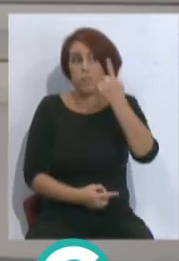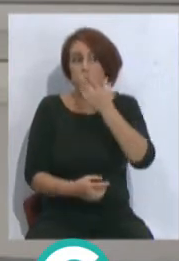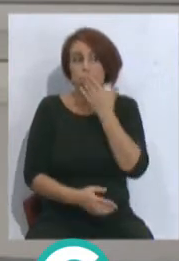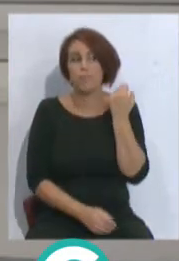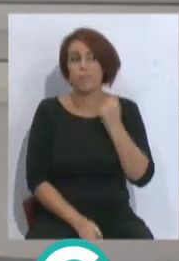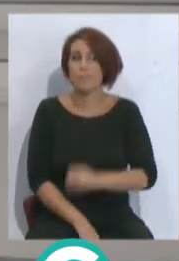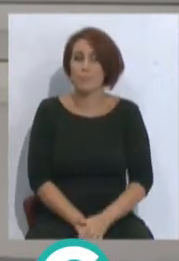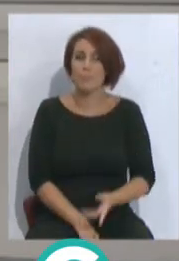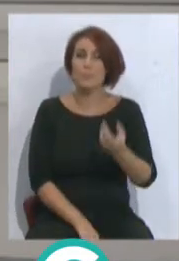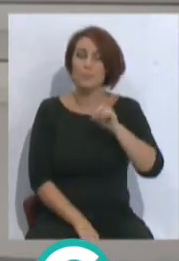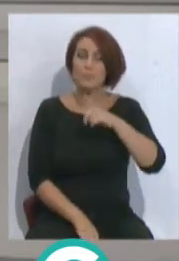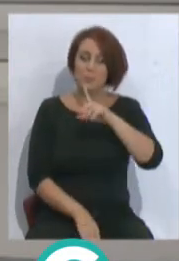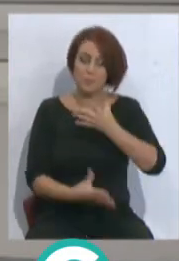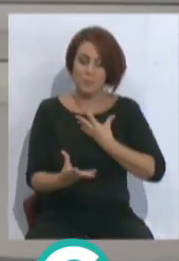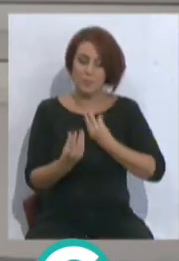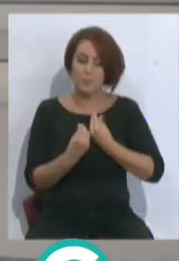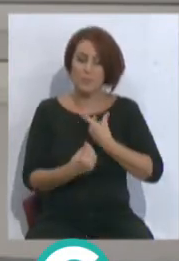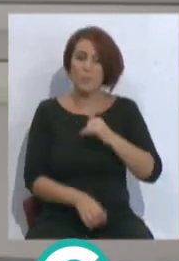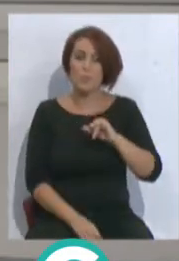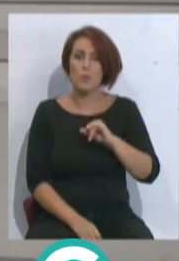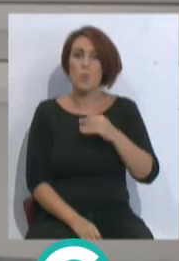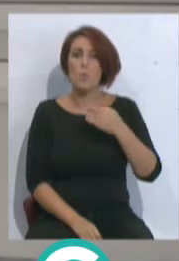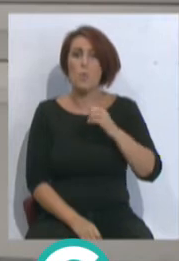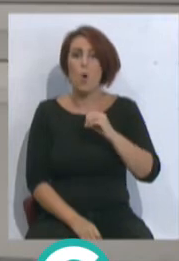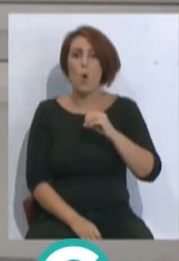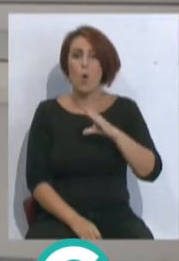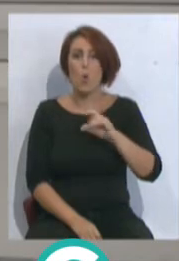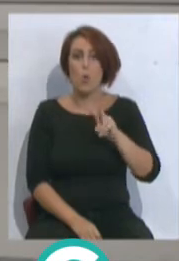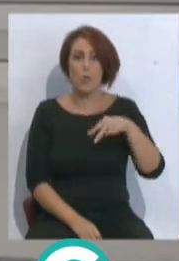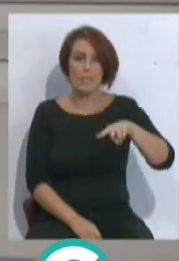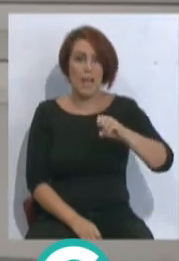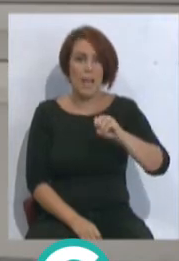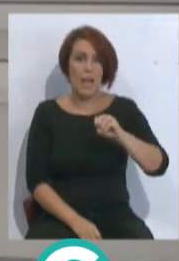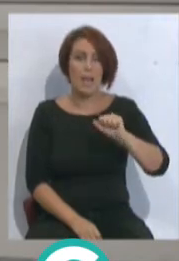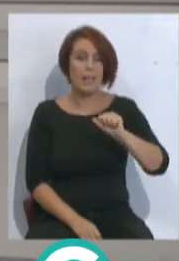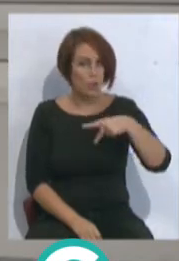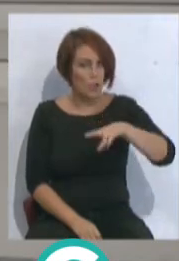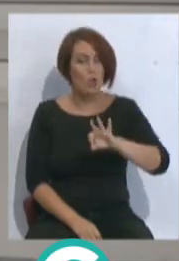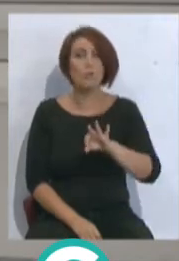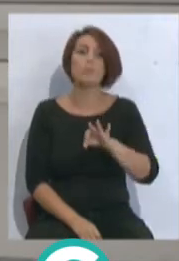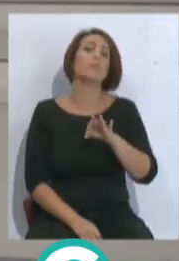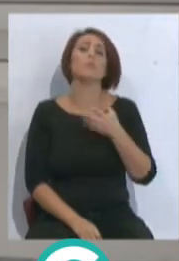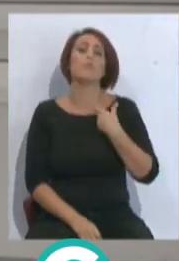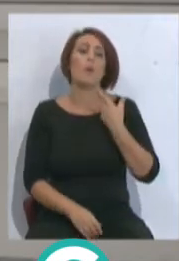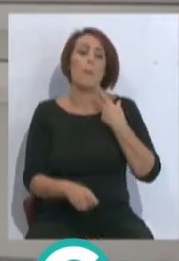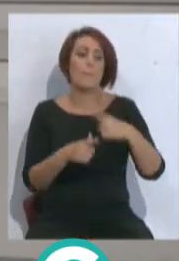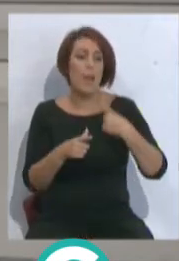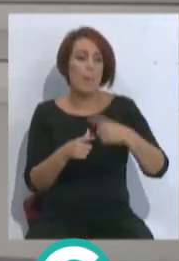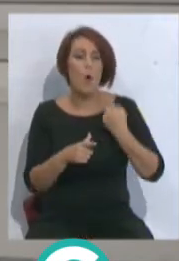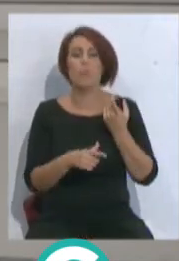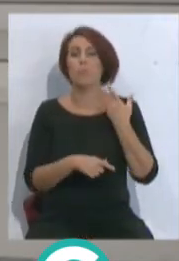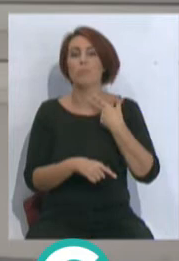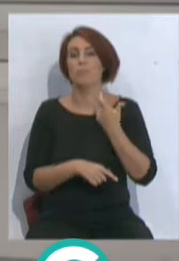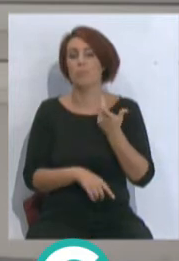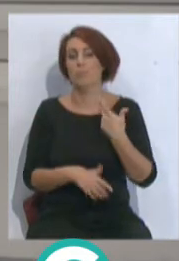Bueno, también está con nosotros Juan Antonio Bocuñano, de la familia de los Bocuñanos, sus primos, Juanmita, Luisito,